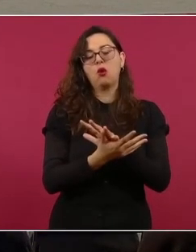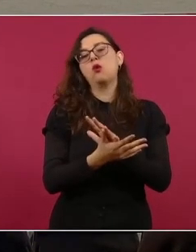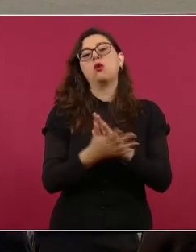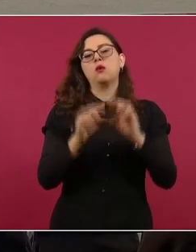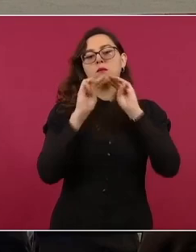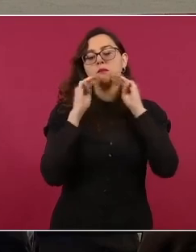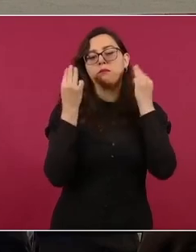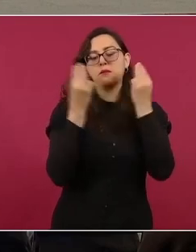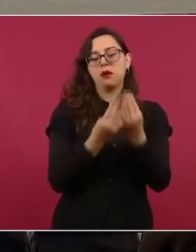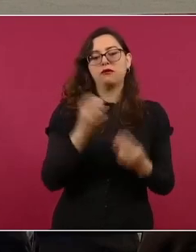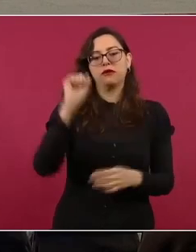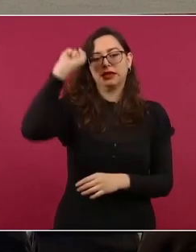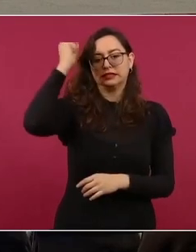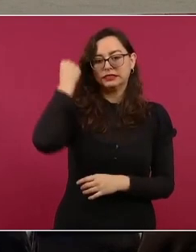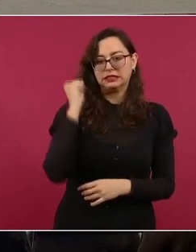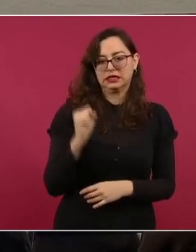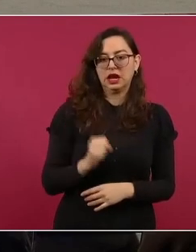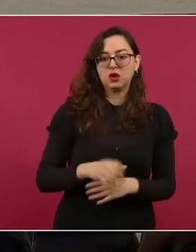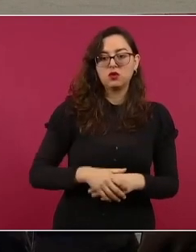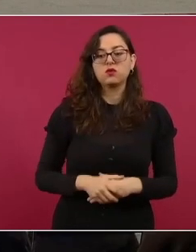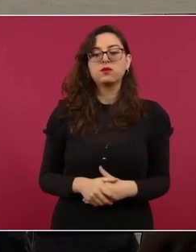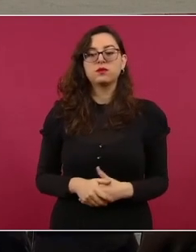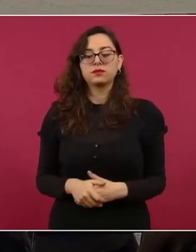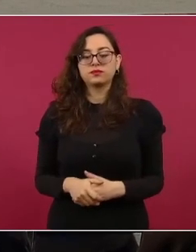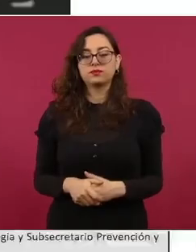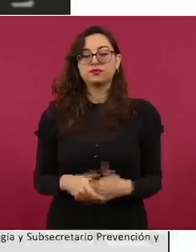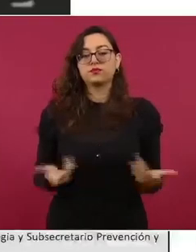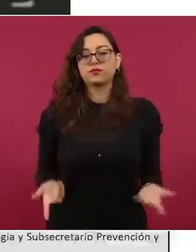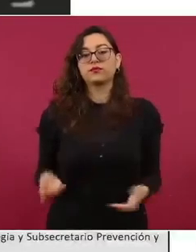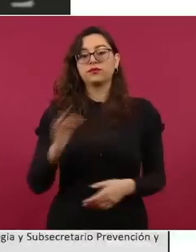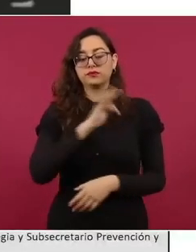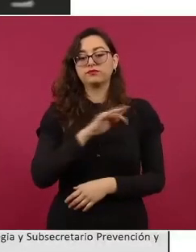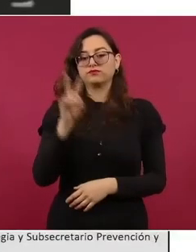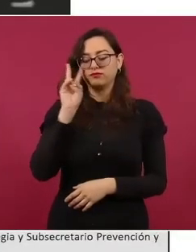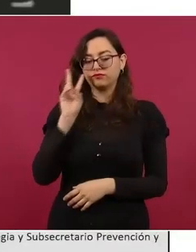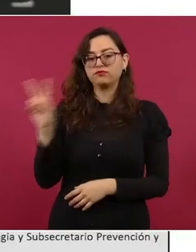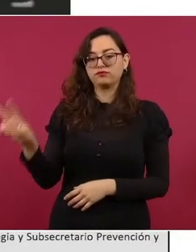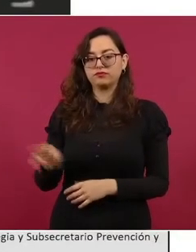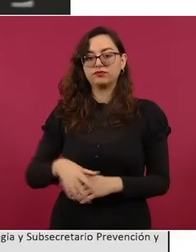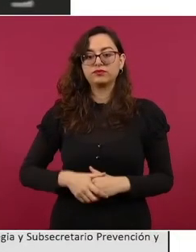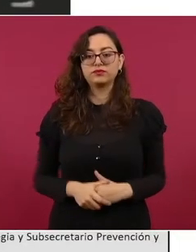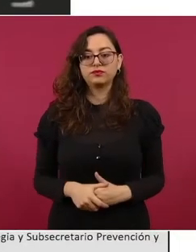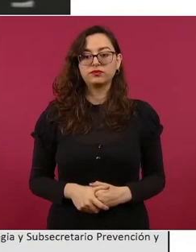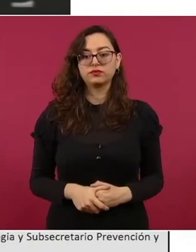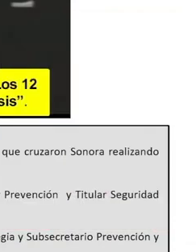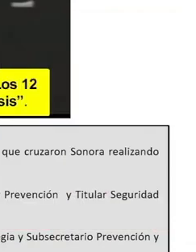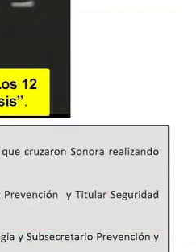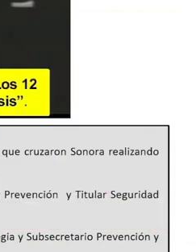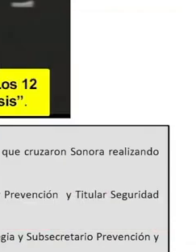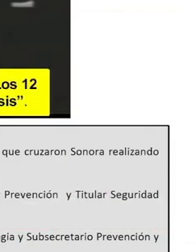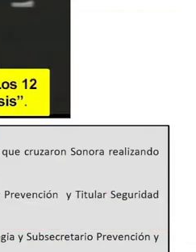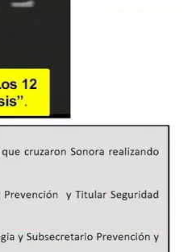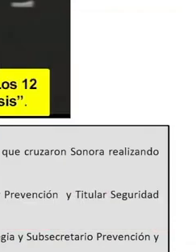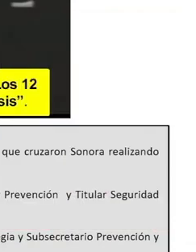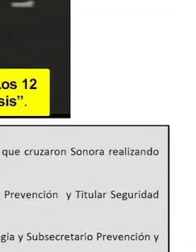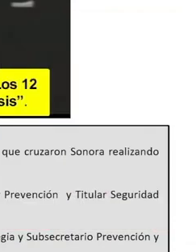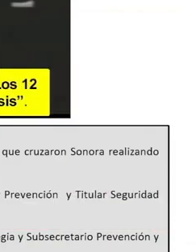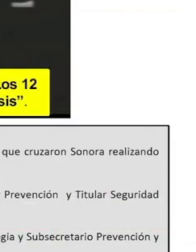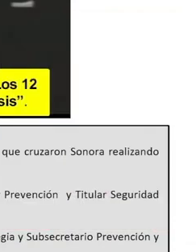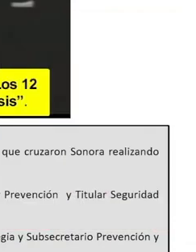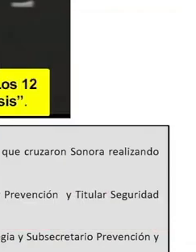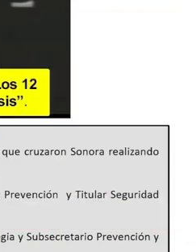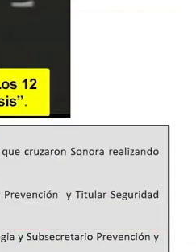foto es de la recién creada Agencia Federal de Investigación, la AFI, que estuvo en la PGR. Esto fue en el año de